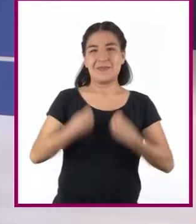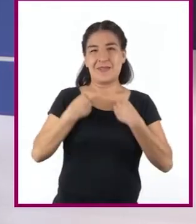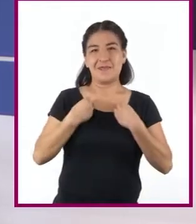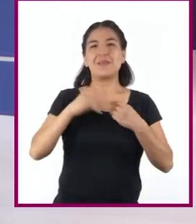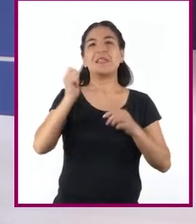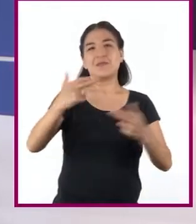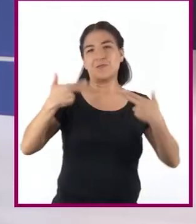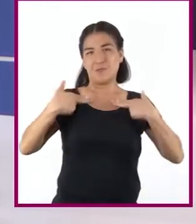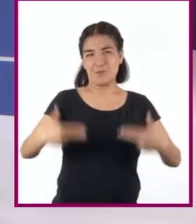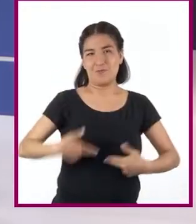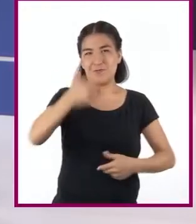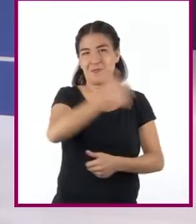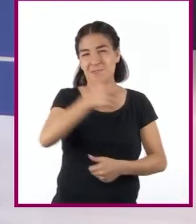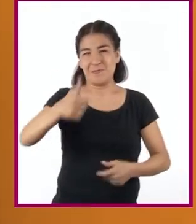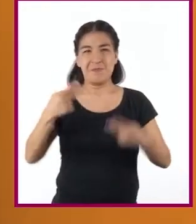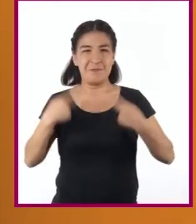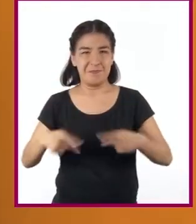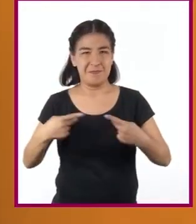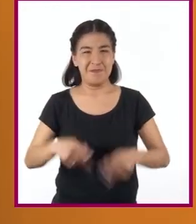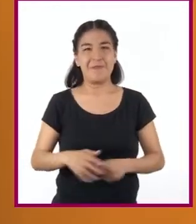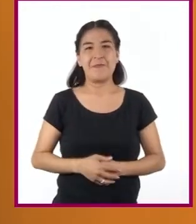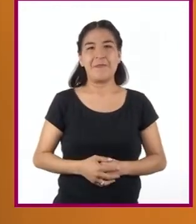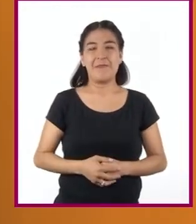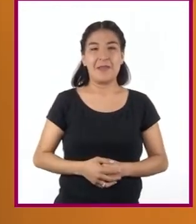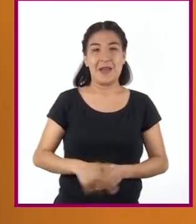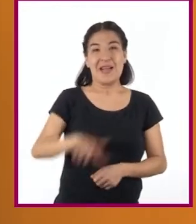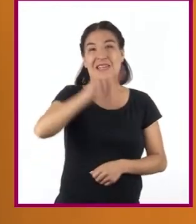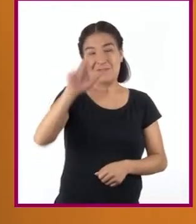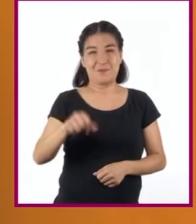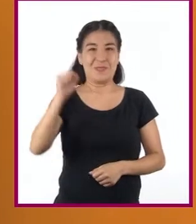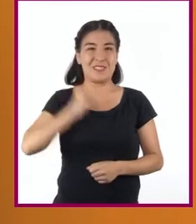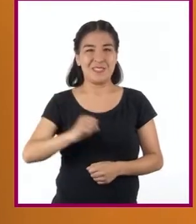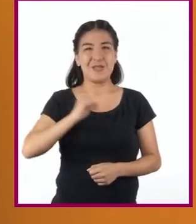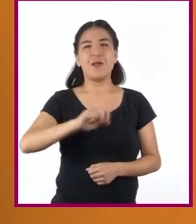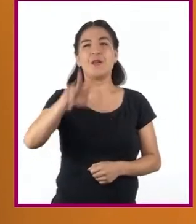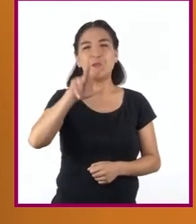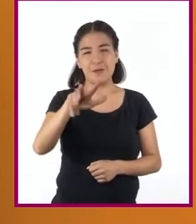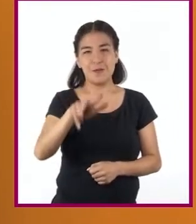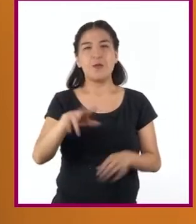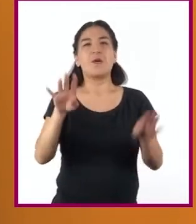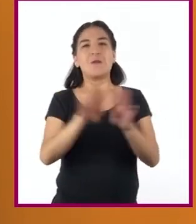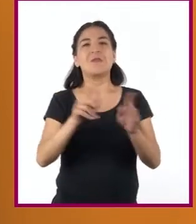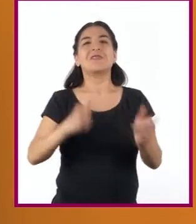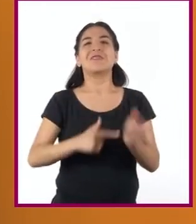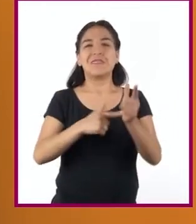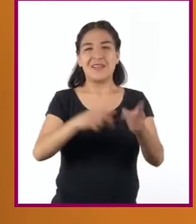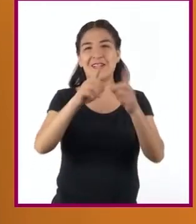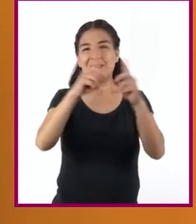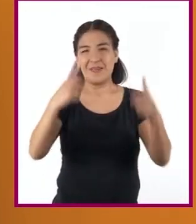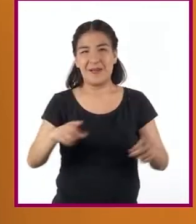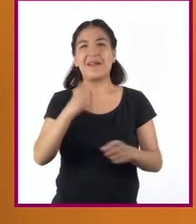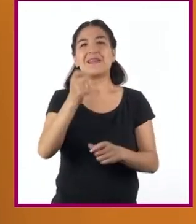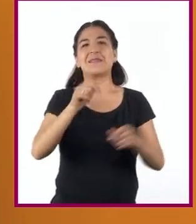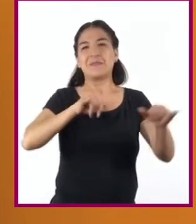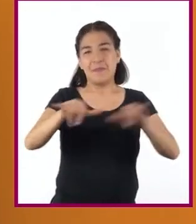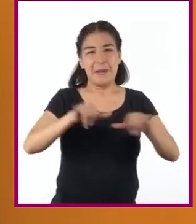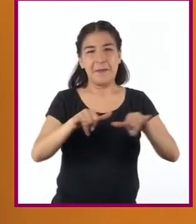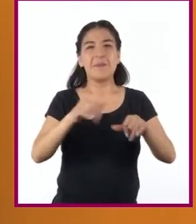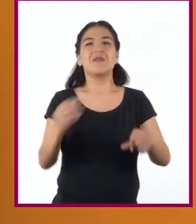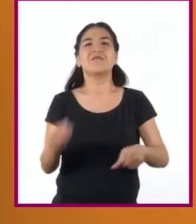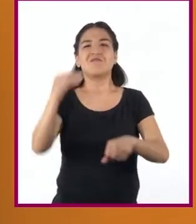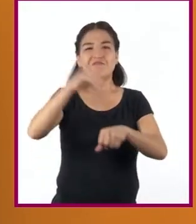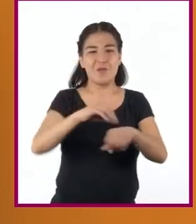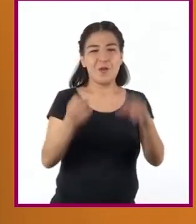edad de las personas. Ya para el siglo XVIII, además de que siguen desarrollándose mapas, aparecen nuevas